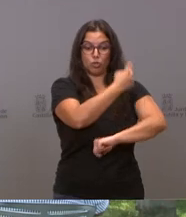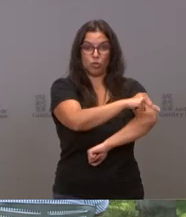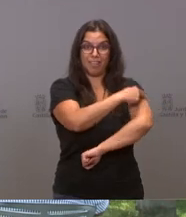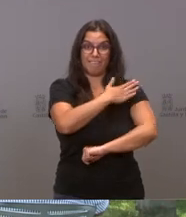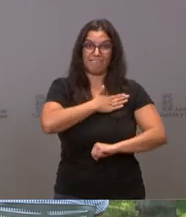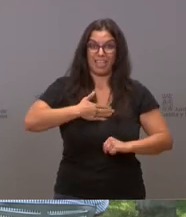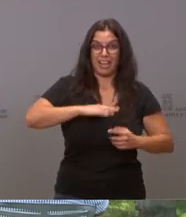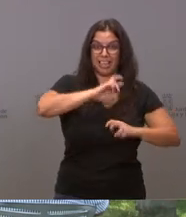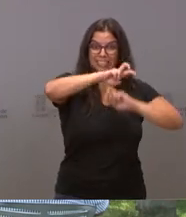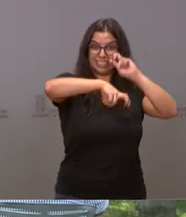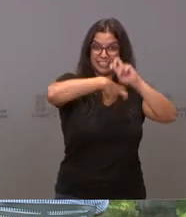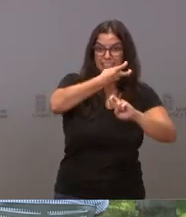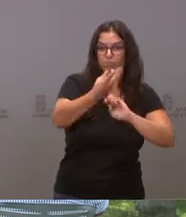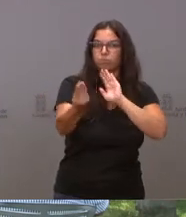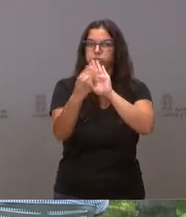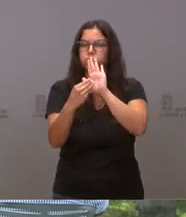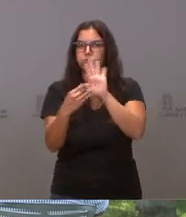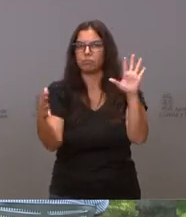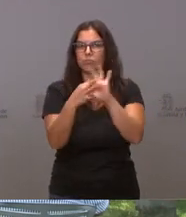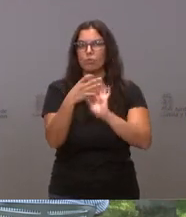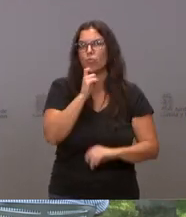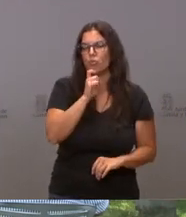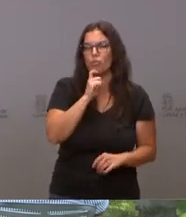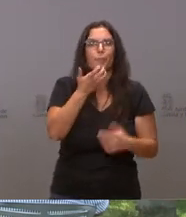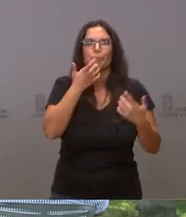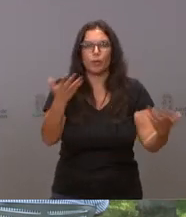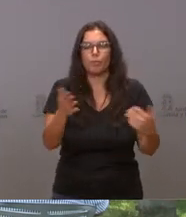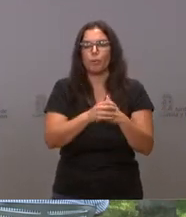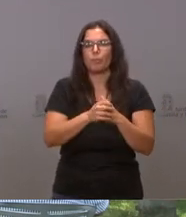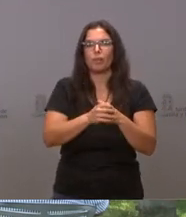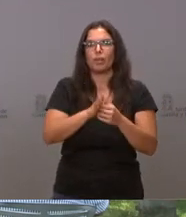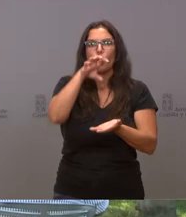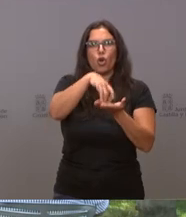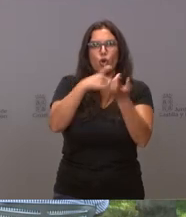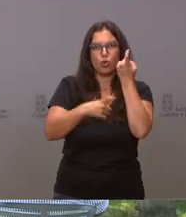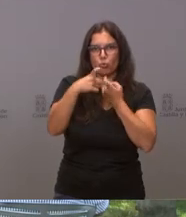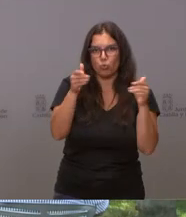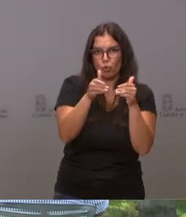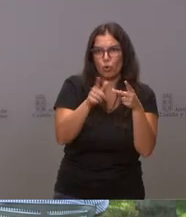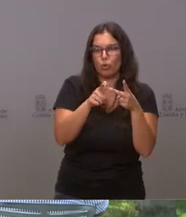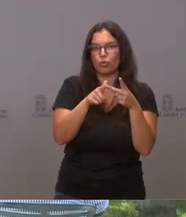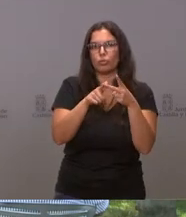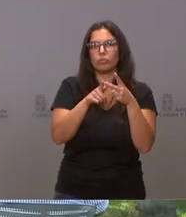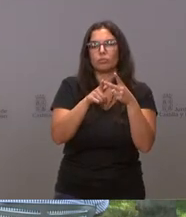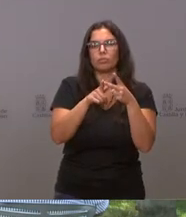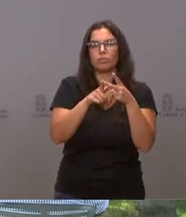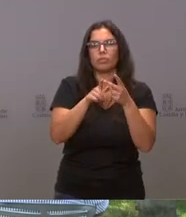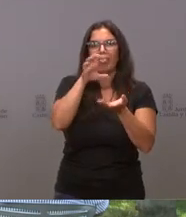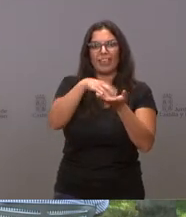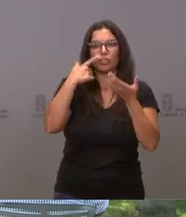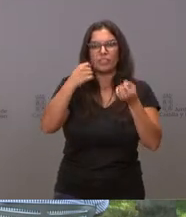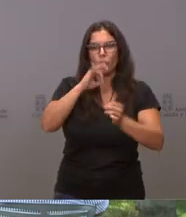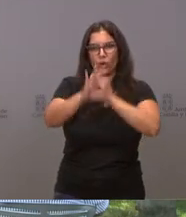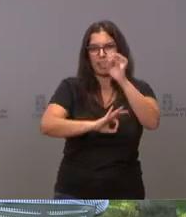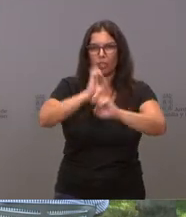introducir en la sanidad? Me refiero a situación de los consultorios, reorganización de centros de salud,